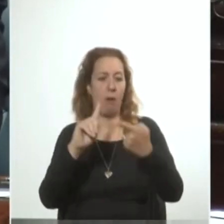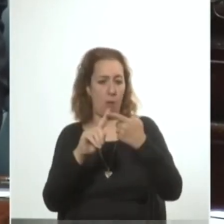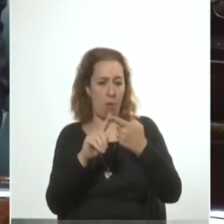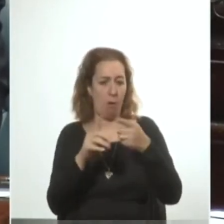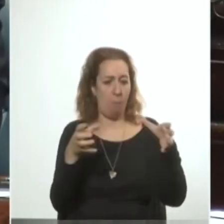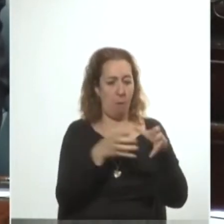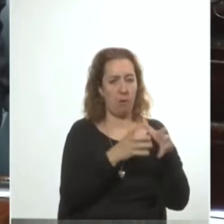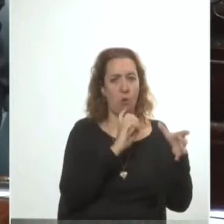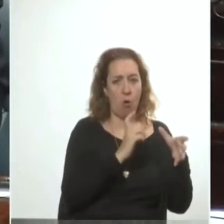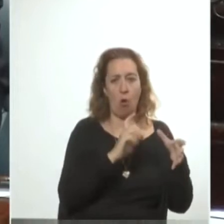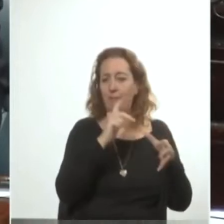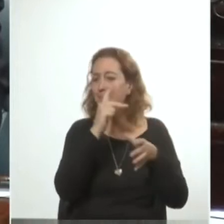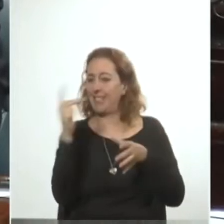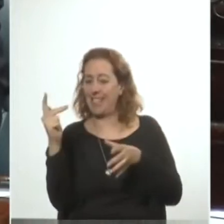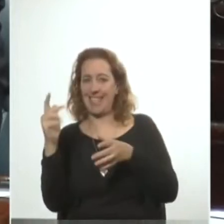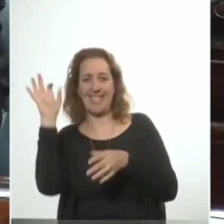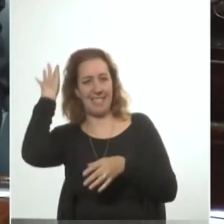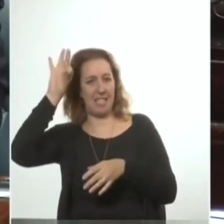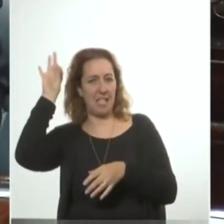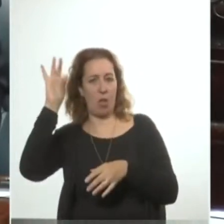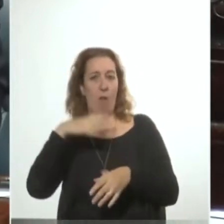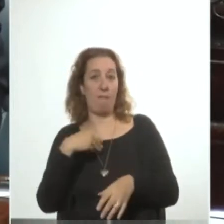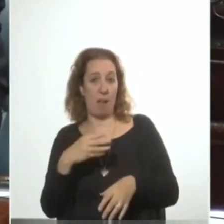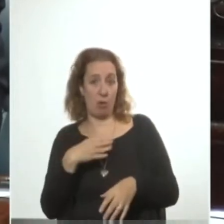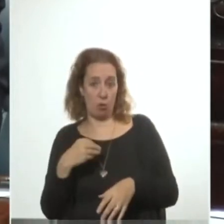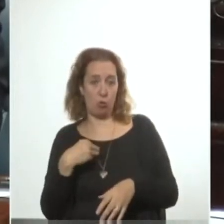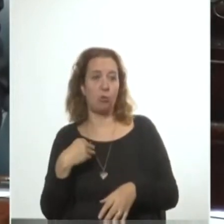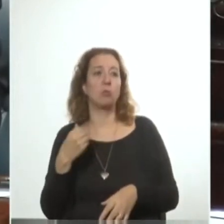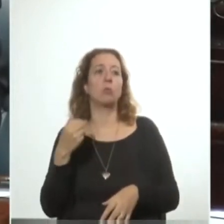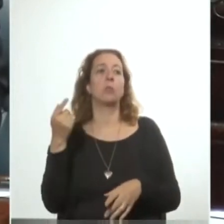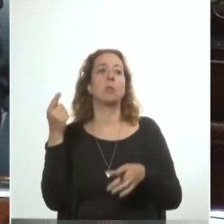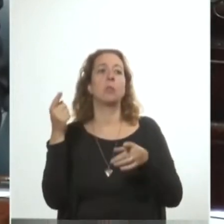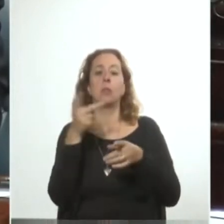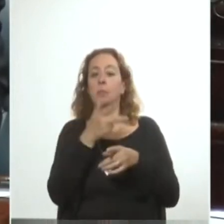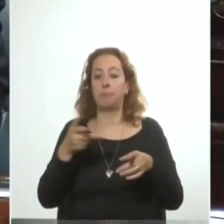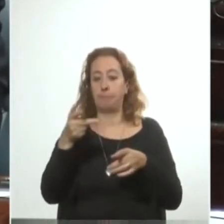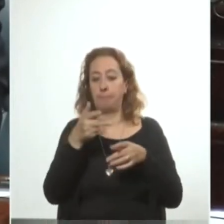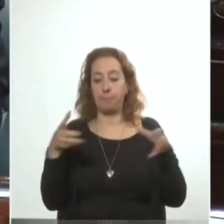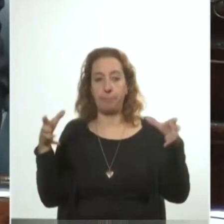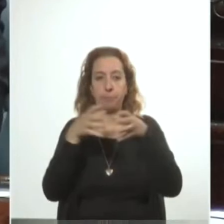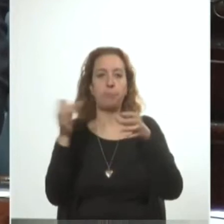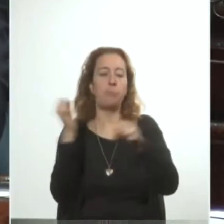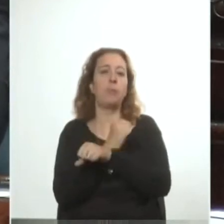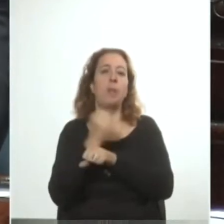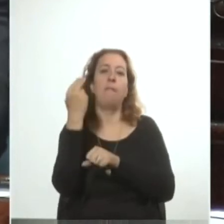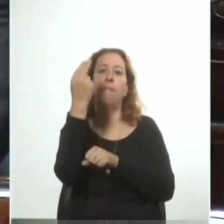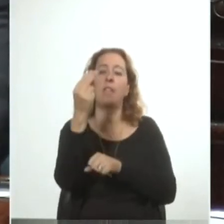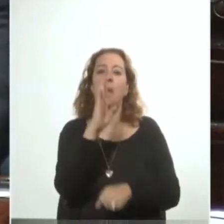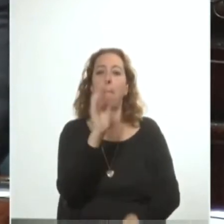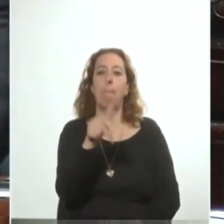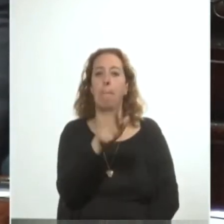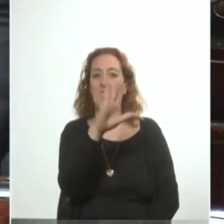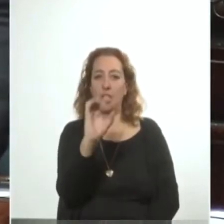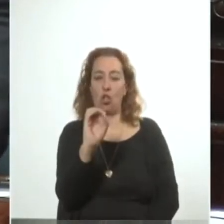Colorado con tres senadores blancos de Alianza y Movimiento Herrera-Geber, para aprobar la venia de Pacheco como embajador